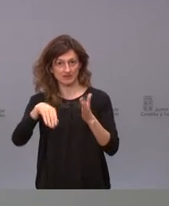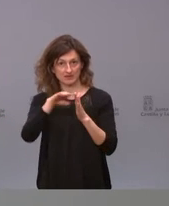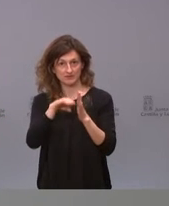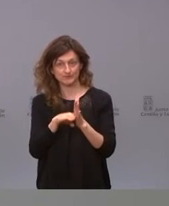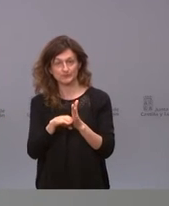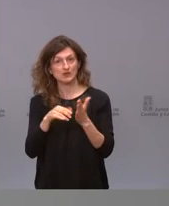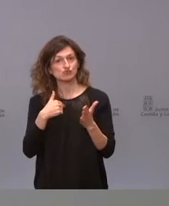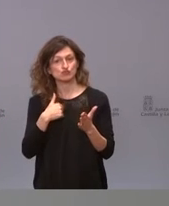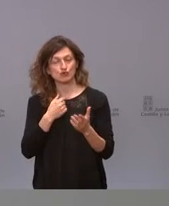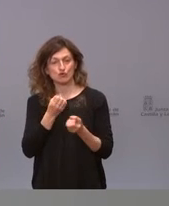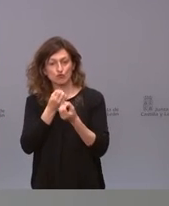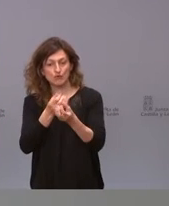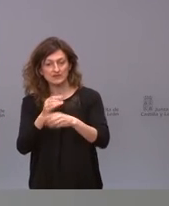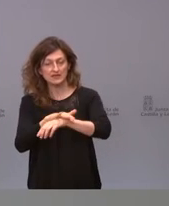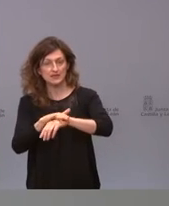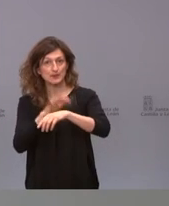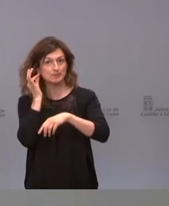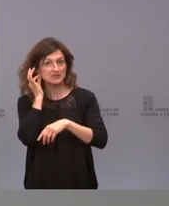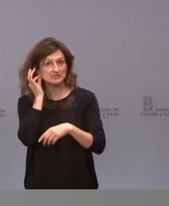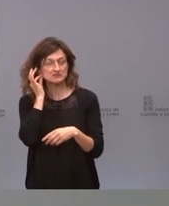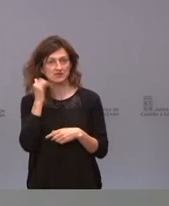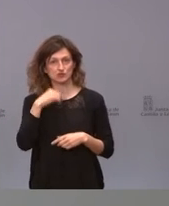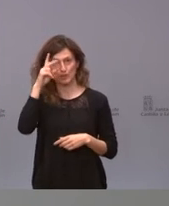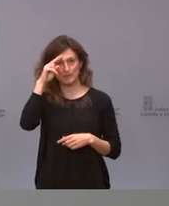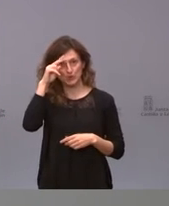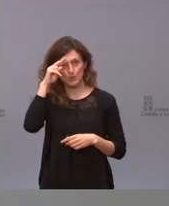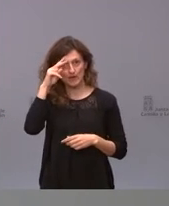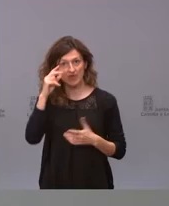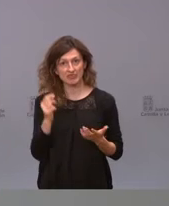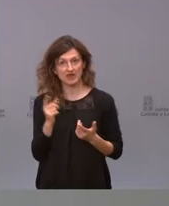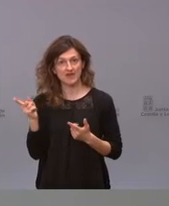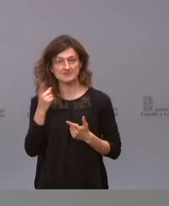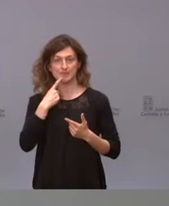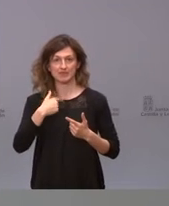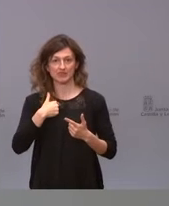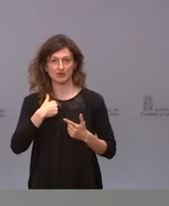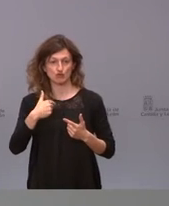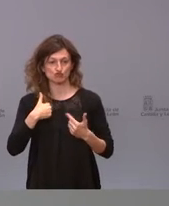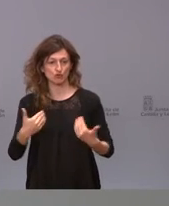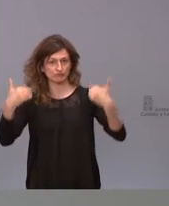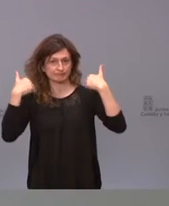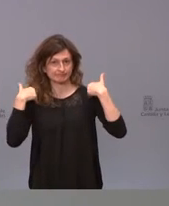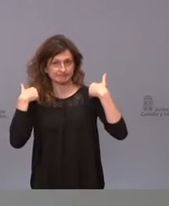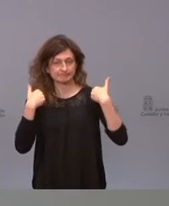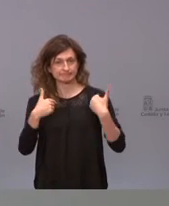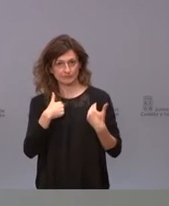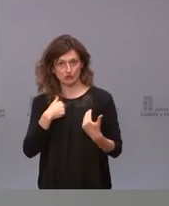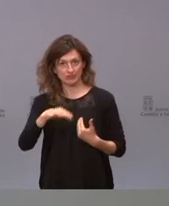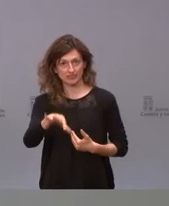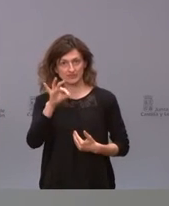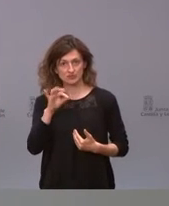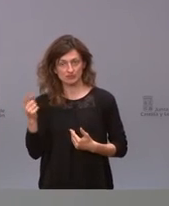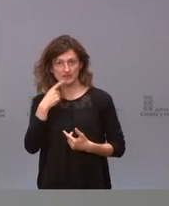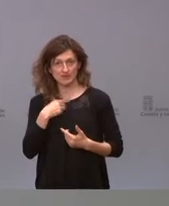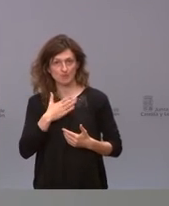yo comenté con la ministra que esto me tenía preocupada y ella me dijo que era mi competencia que mi competencia y me lo dijo